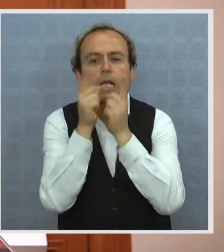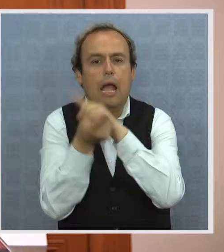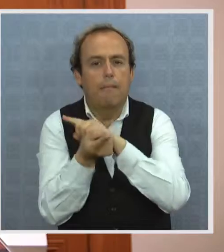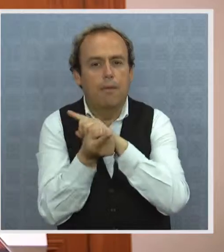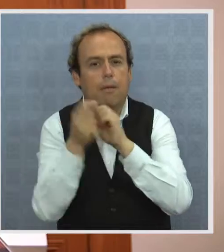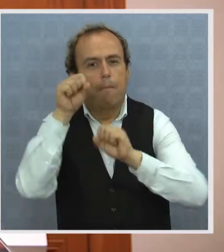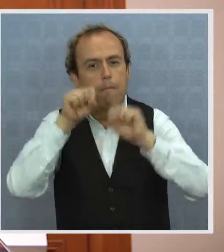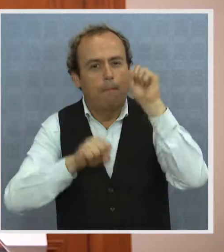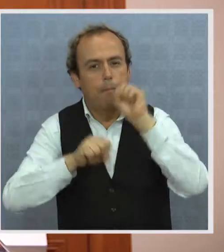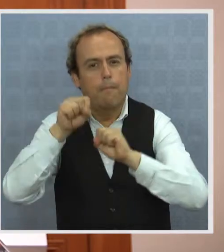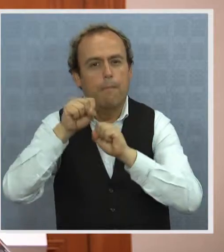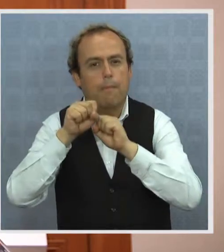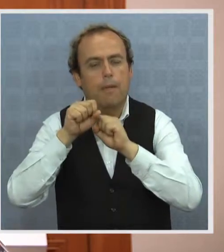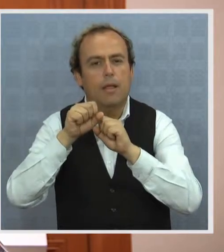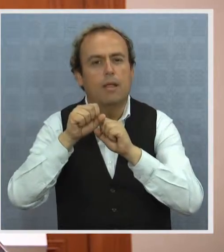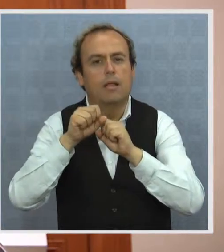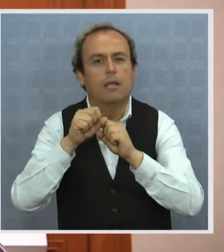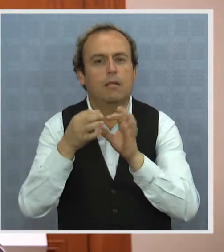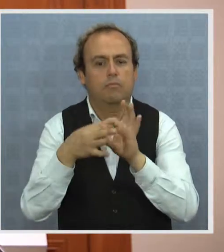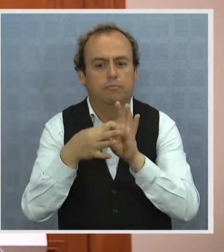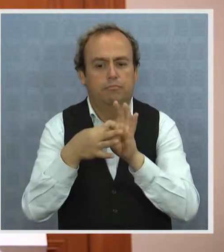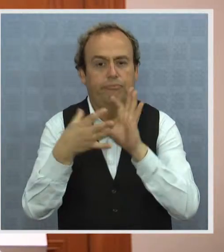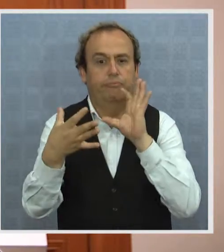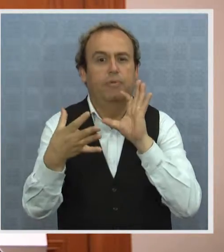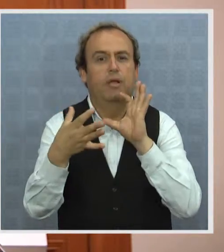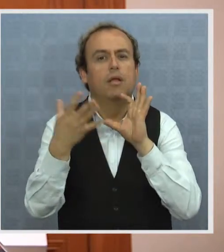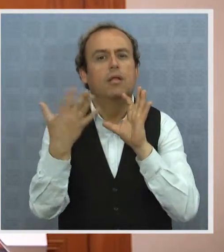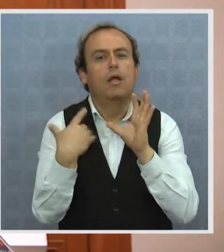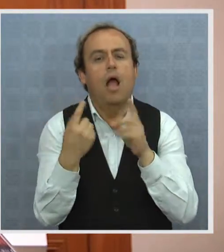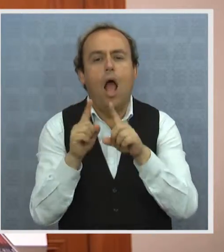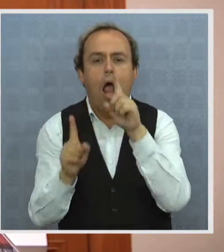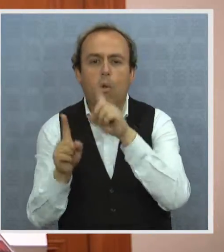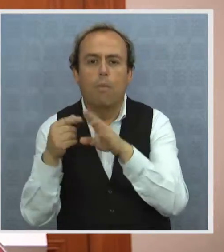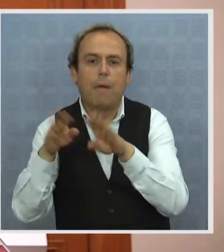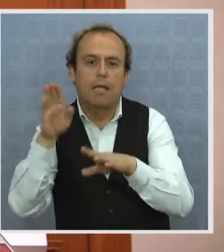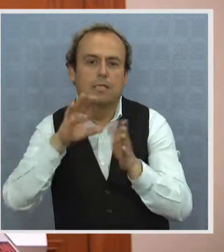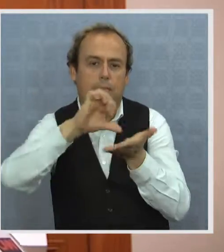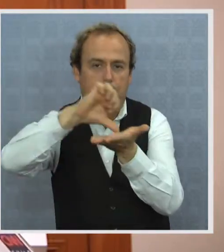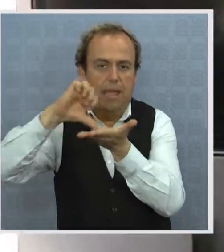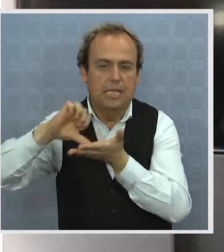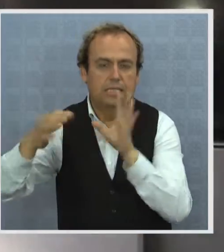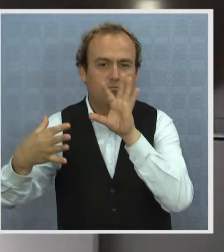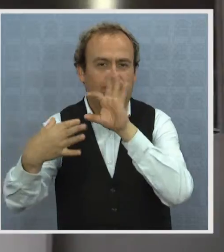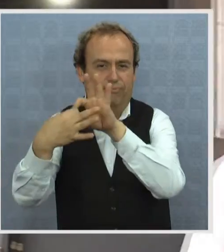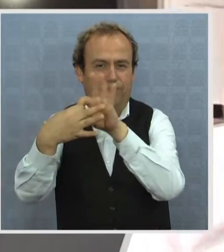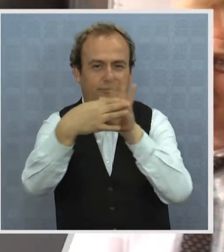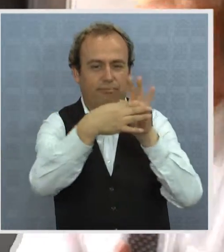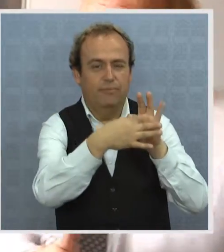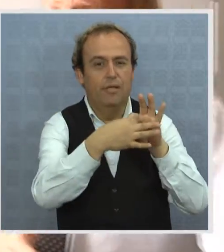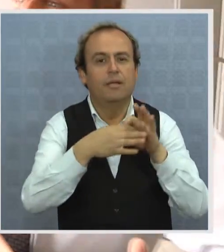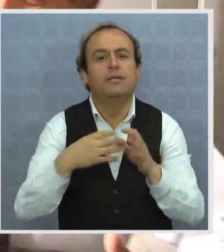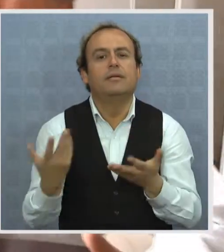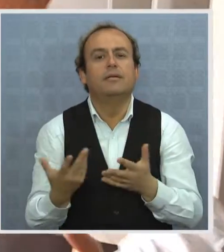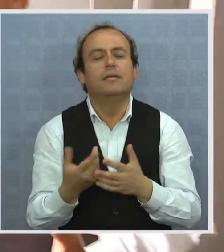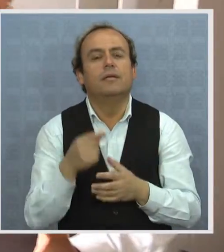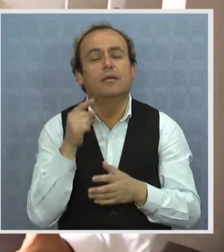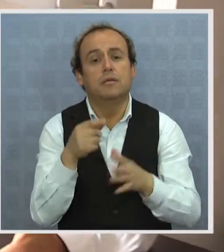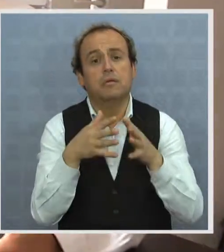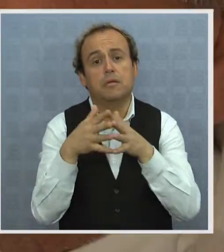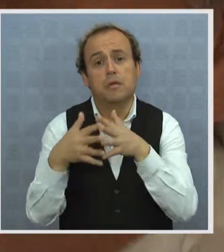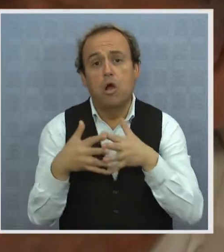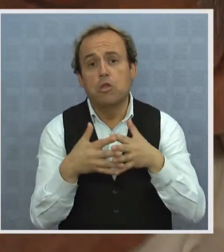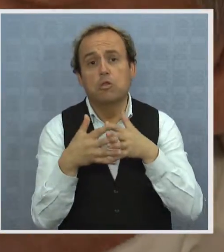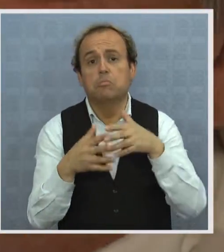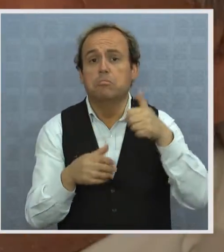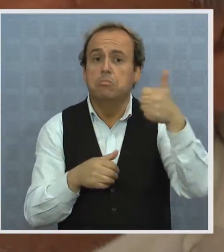esta política de distancia y de vinculación más estrecha con alguno de los países. Para algunos norteamericanos, que gane